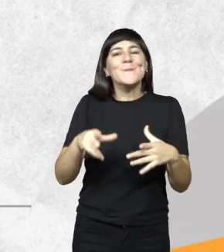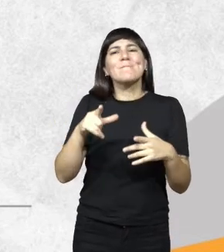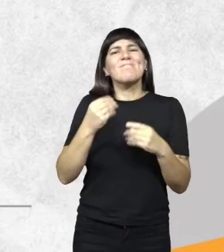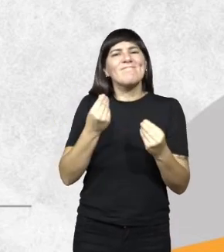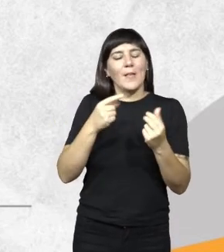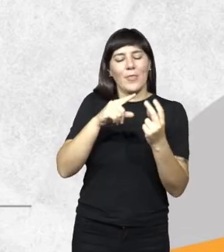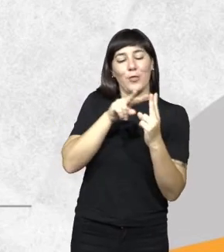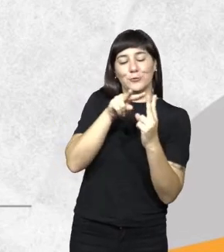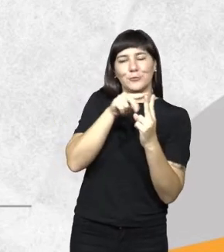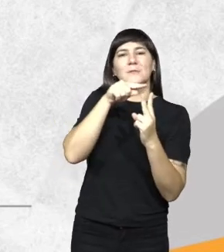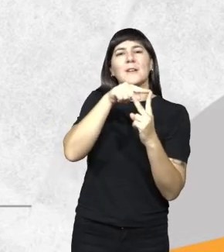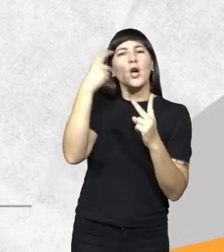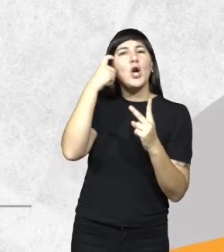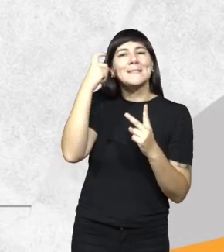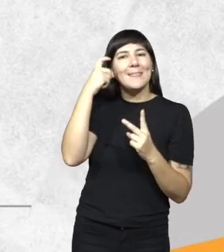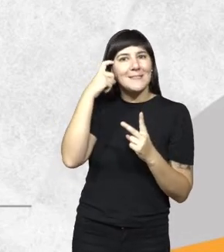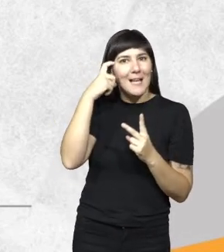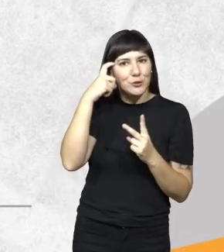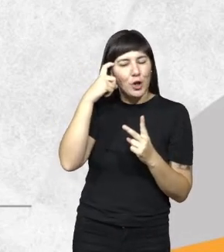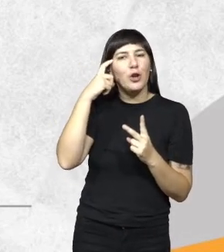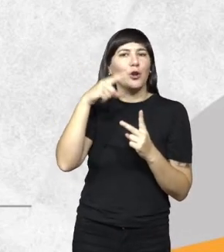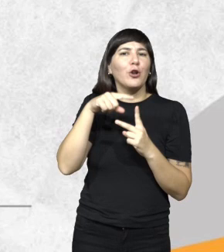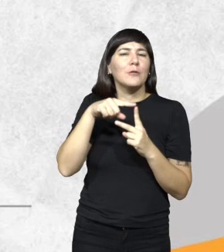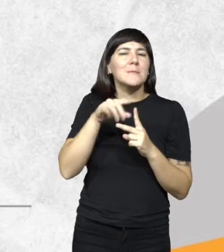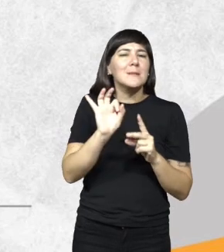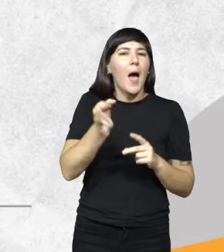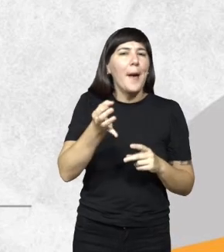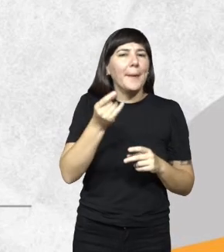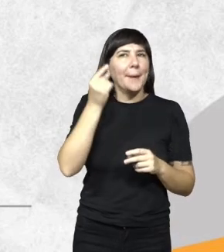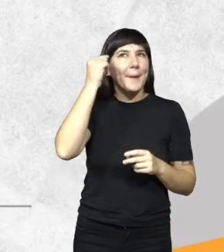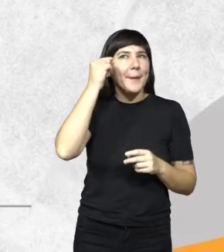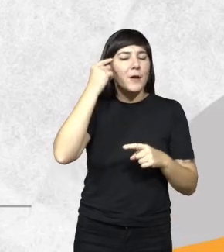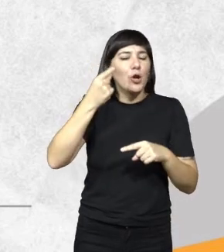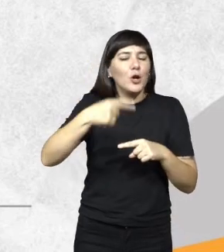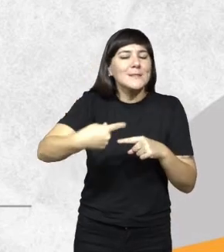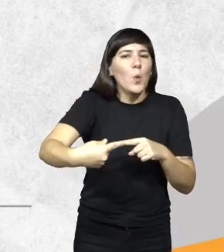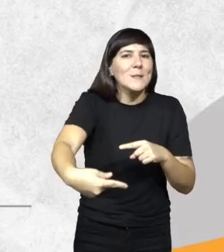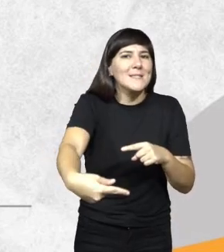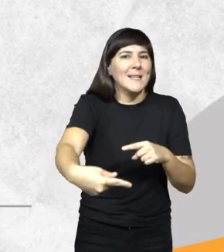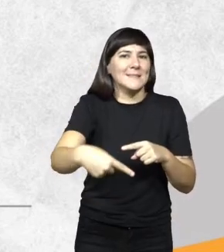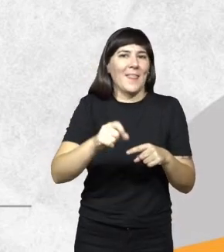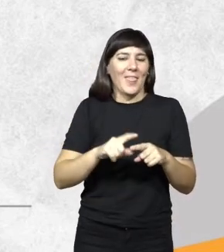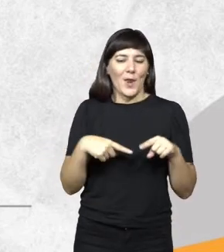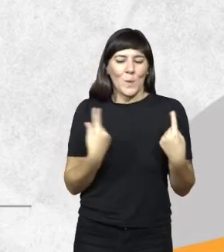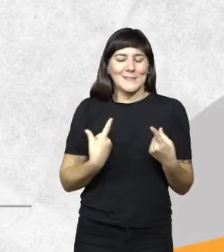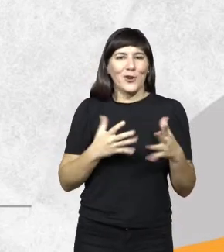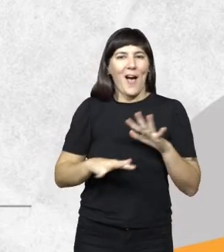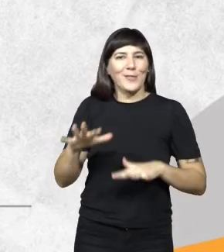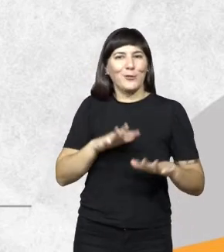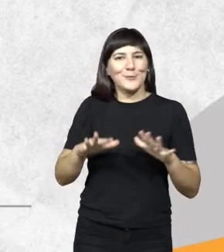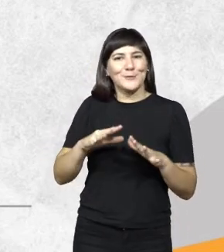concientización, ser conscientes de los resultados o de las consecuencias que pueden tener nuestros actos.